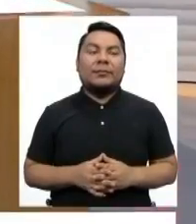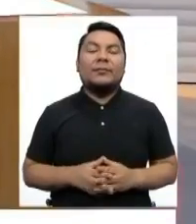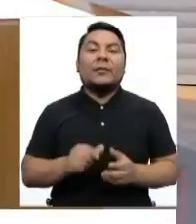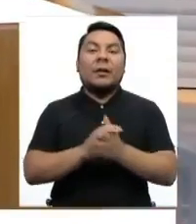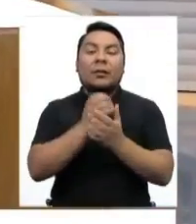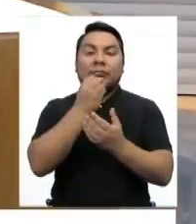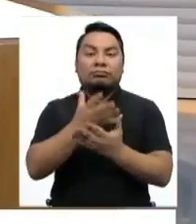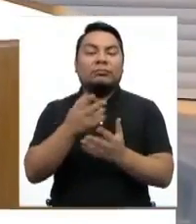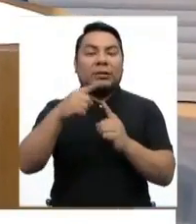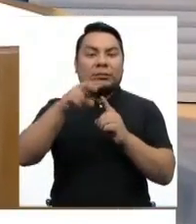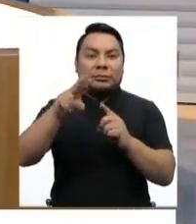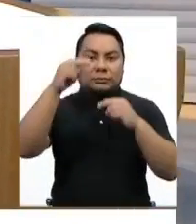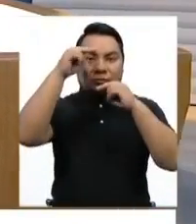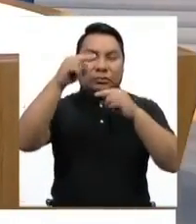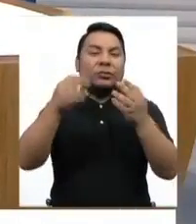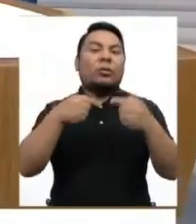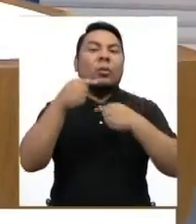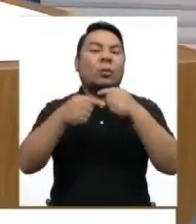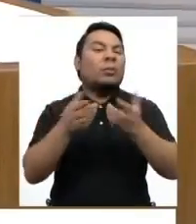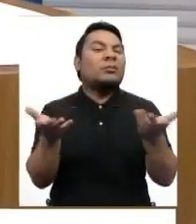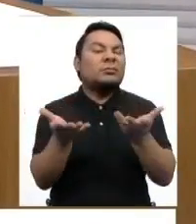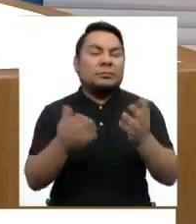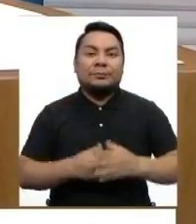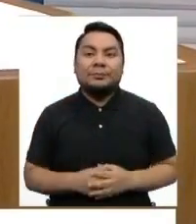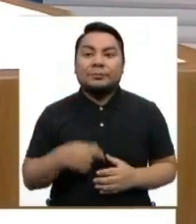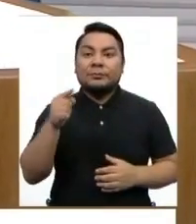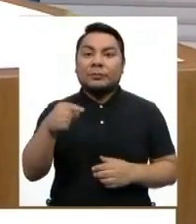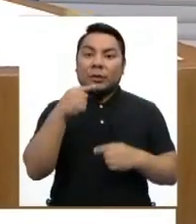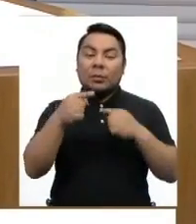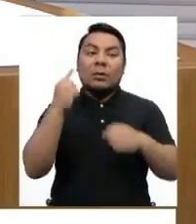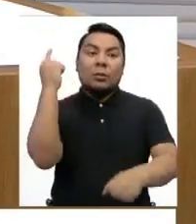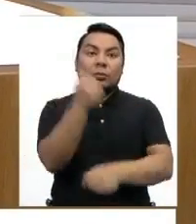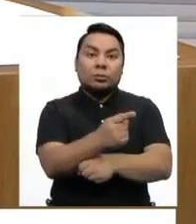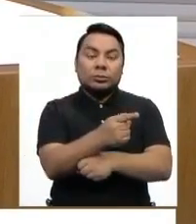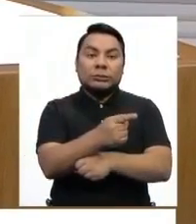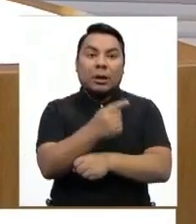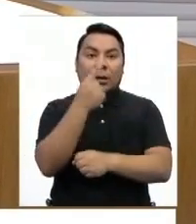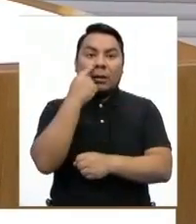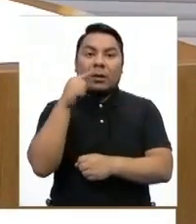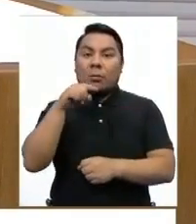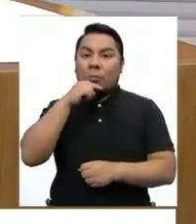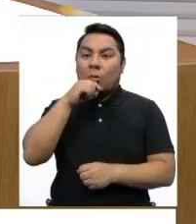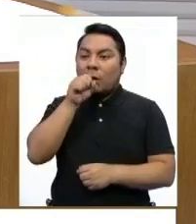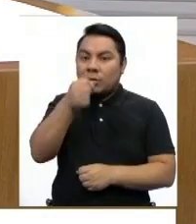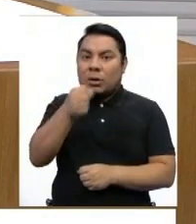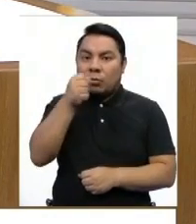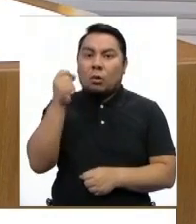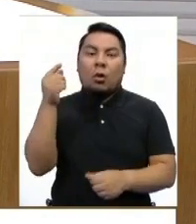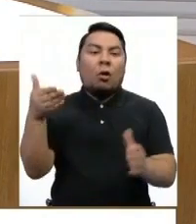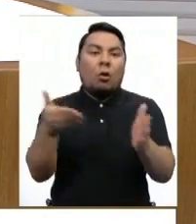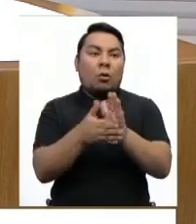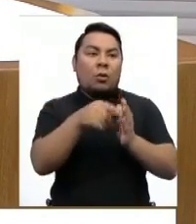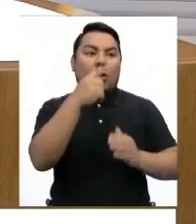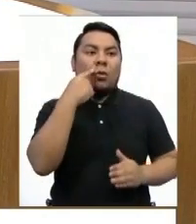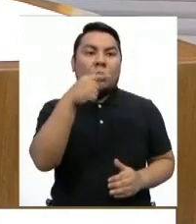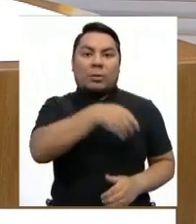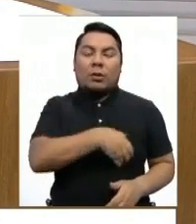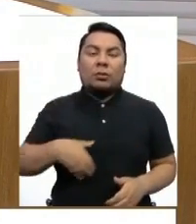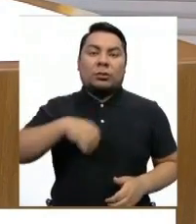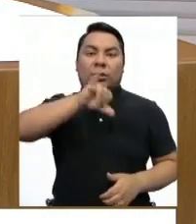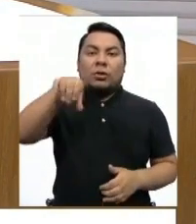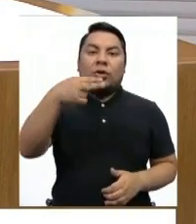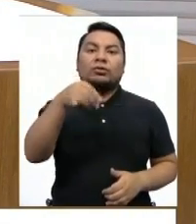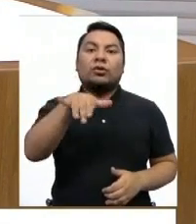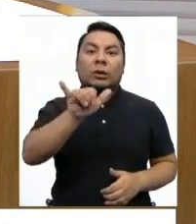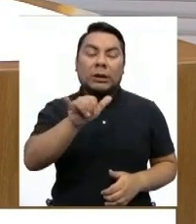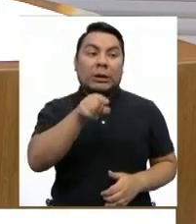Empezamos TV Perú Noticias contándoles sobre la denuncia por acoso sexual que presentó una periodista contra el congresista Johnny Lescano. Así es, al